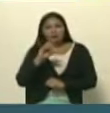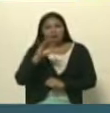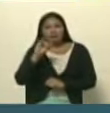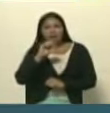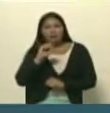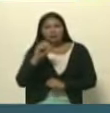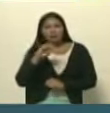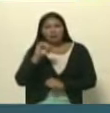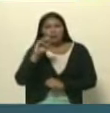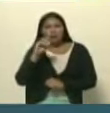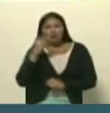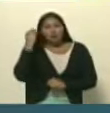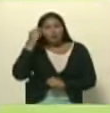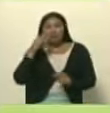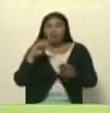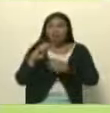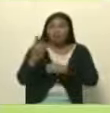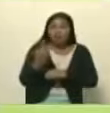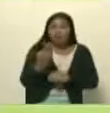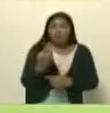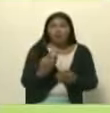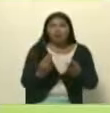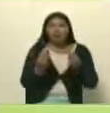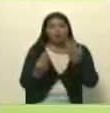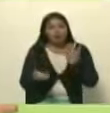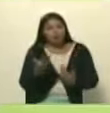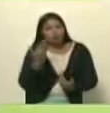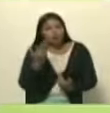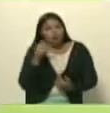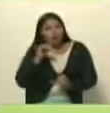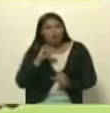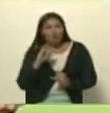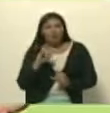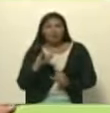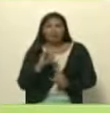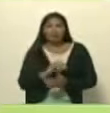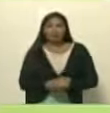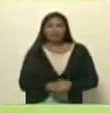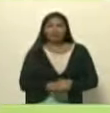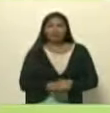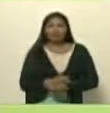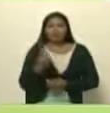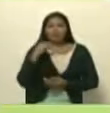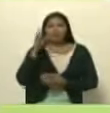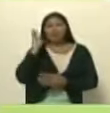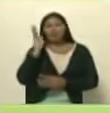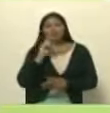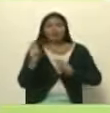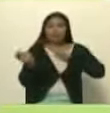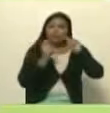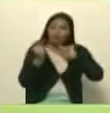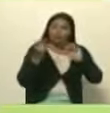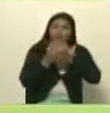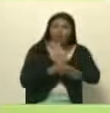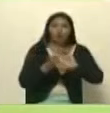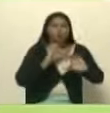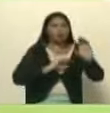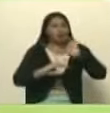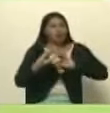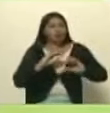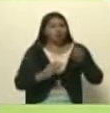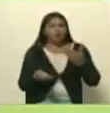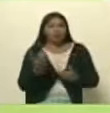yo creo que en primer lugar es muy importante tener estas cumbres estos debates sobre comunicación